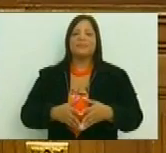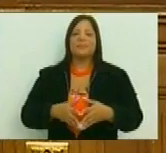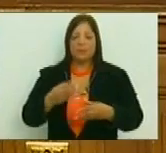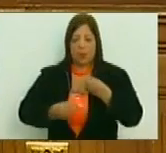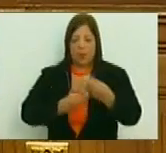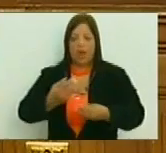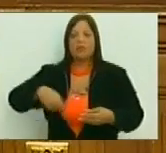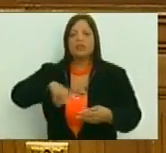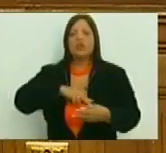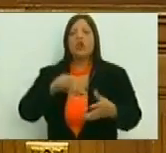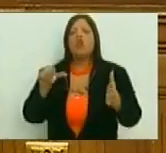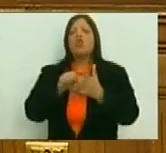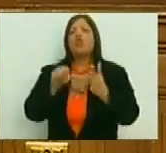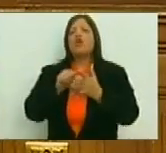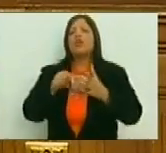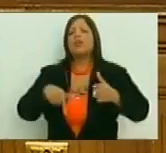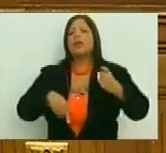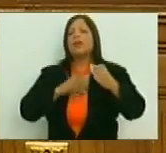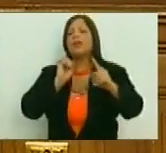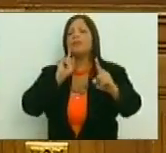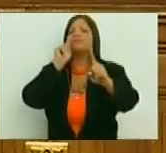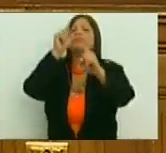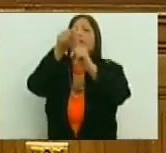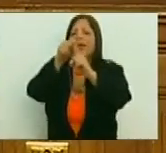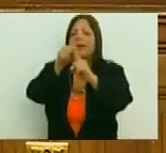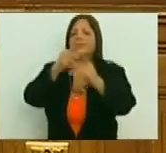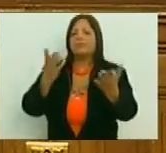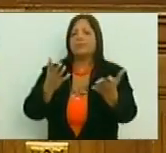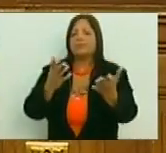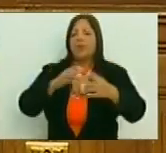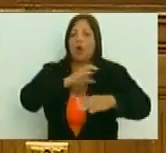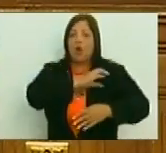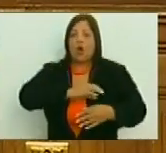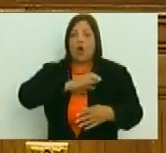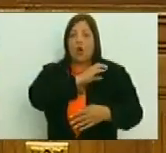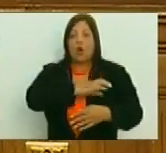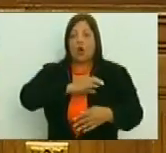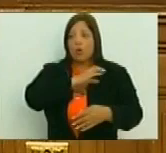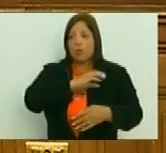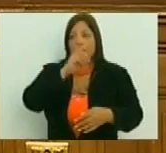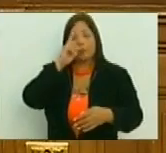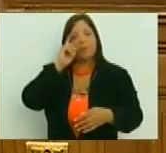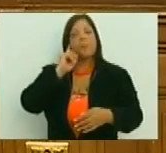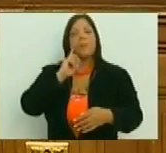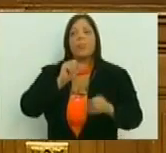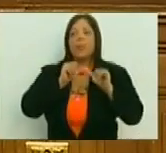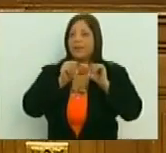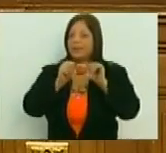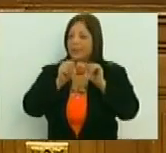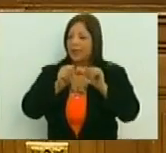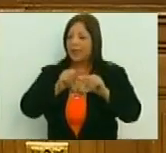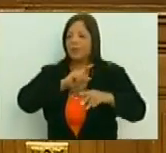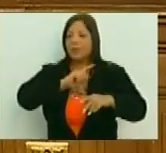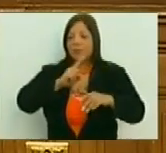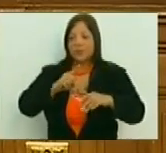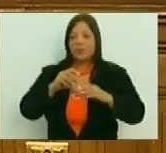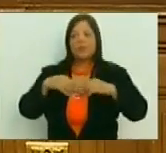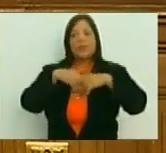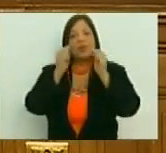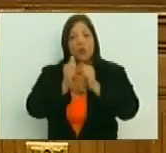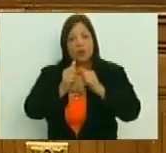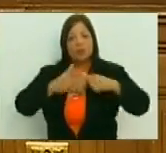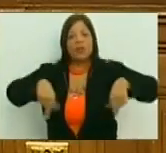¿A dónde queremos llegar? Esta comisión, siguiendo los lineamientos de la Junta